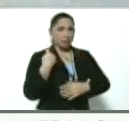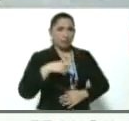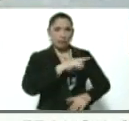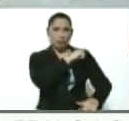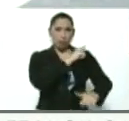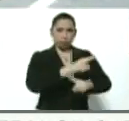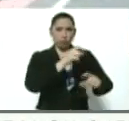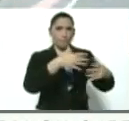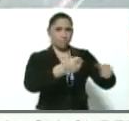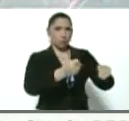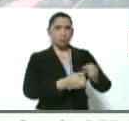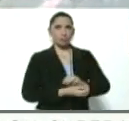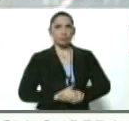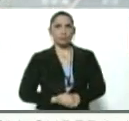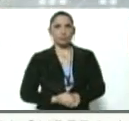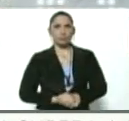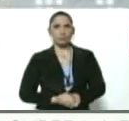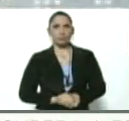de captura?